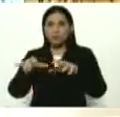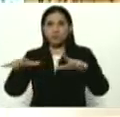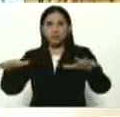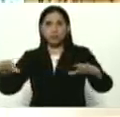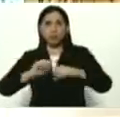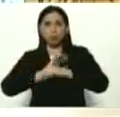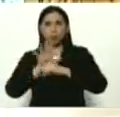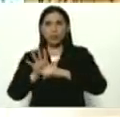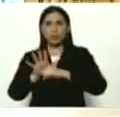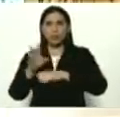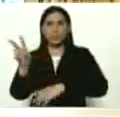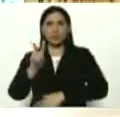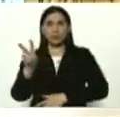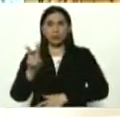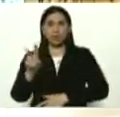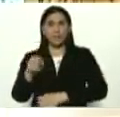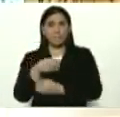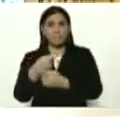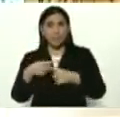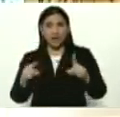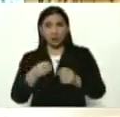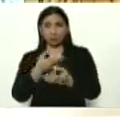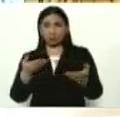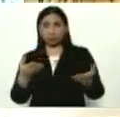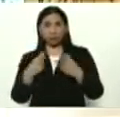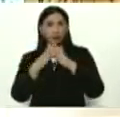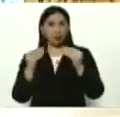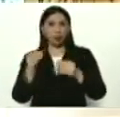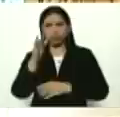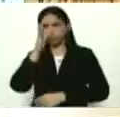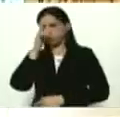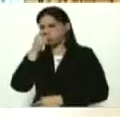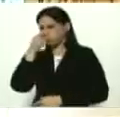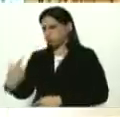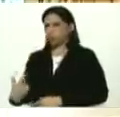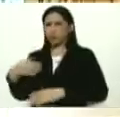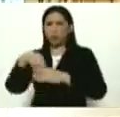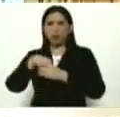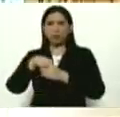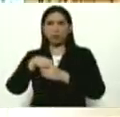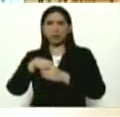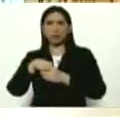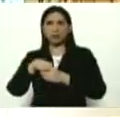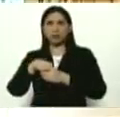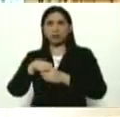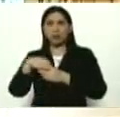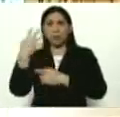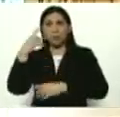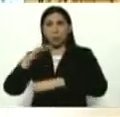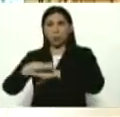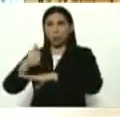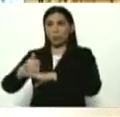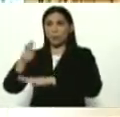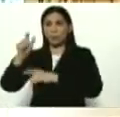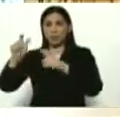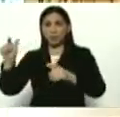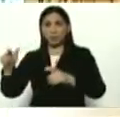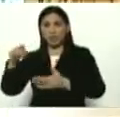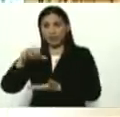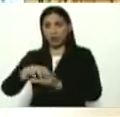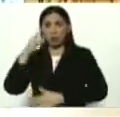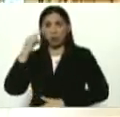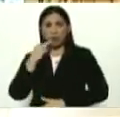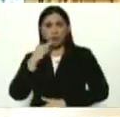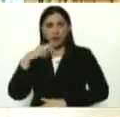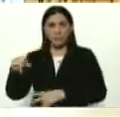en Venezuela. Pero así todo, ha sido burlada esa cuarentena por gente que en el estado Bolívar se está pasando